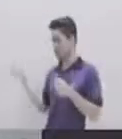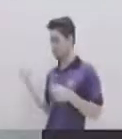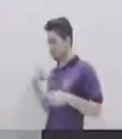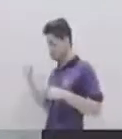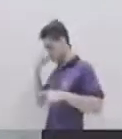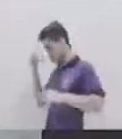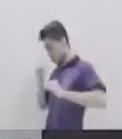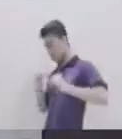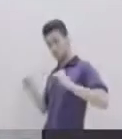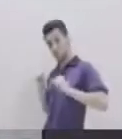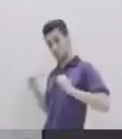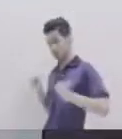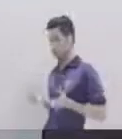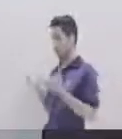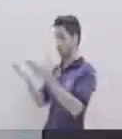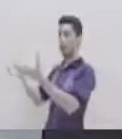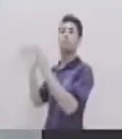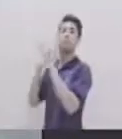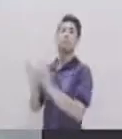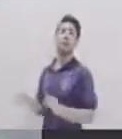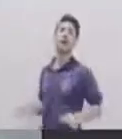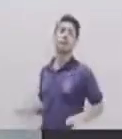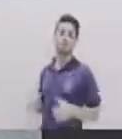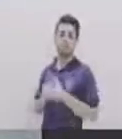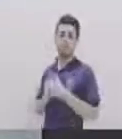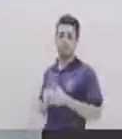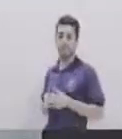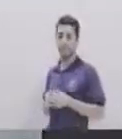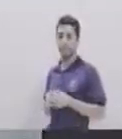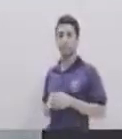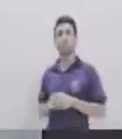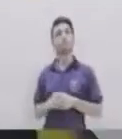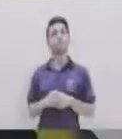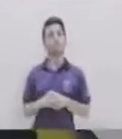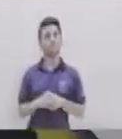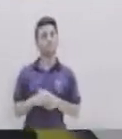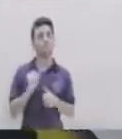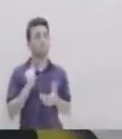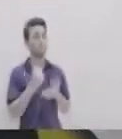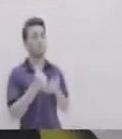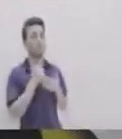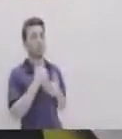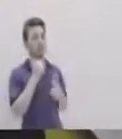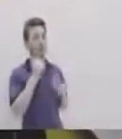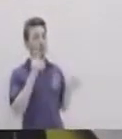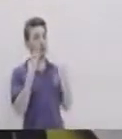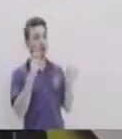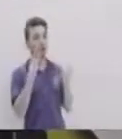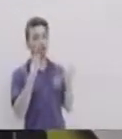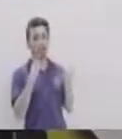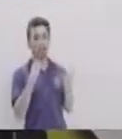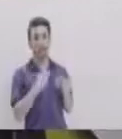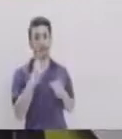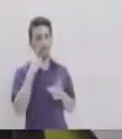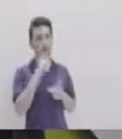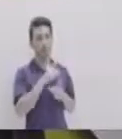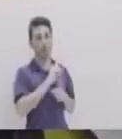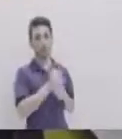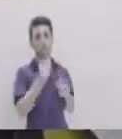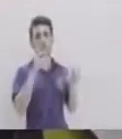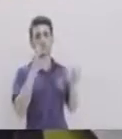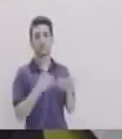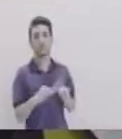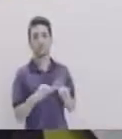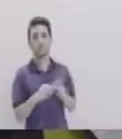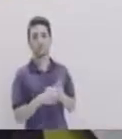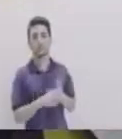asegurar la entrega Para es muy muy importante Nos ayuda a tener también Un mejor control Por ejemplo Si hay otra persona Que quiera hacer